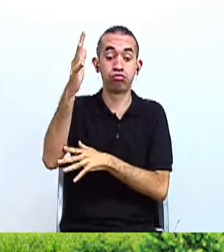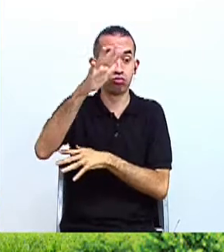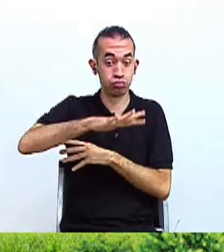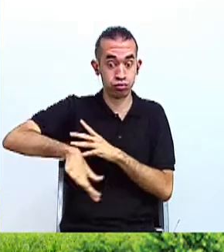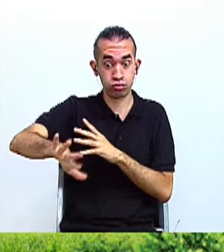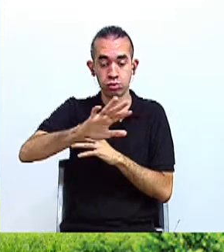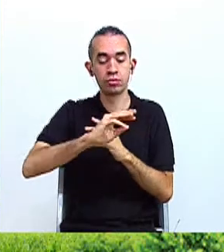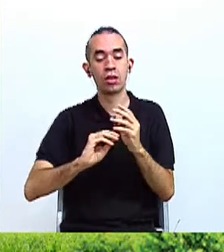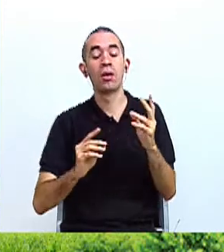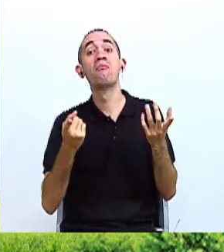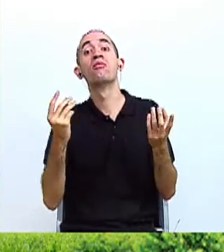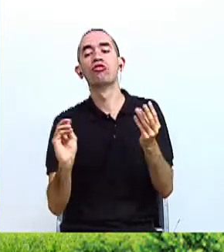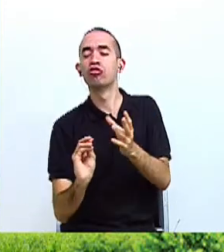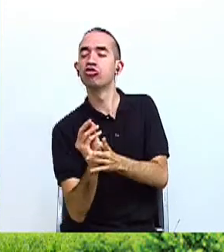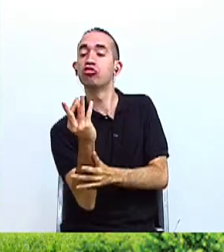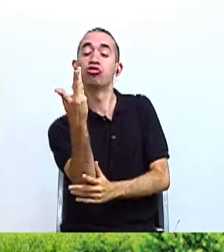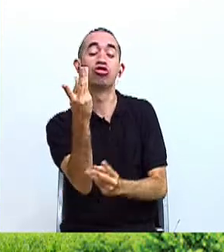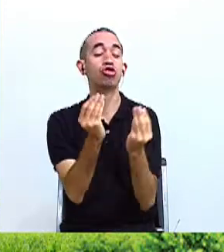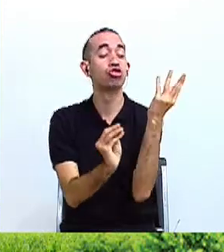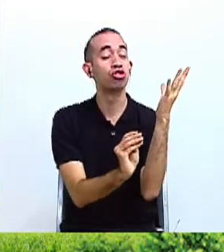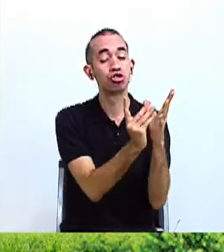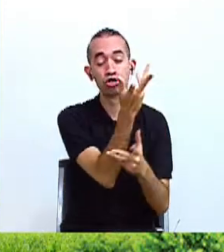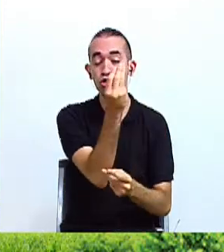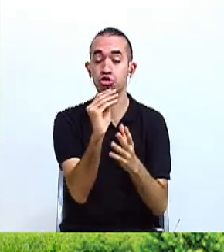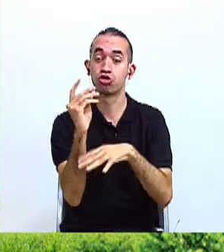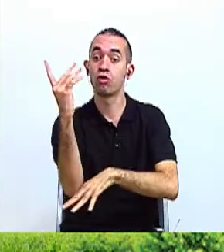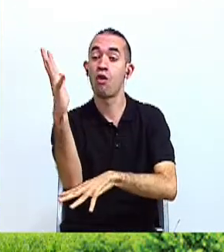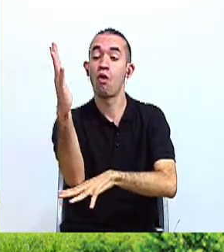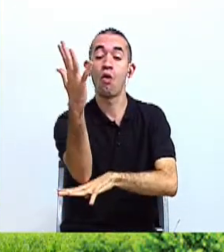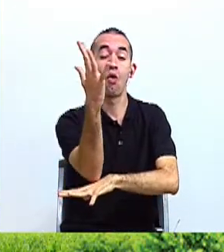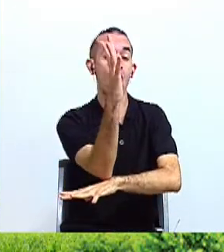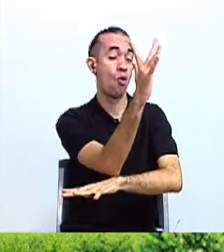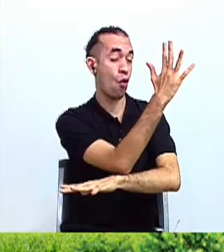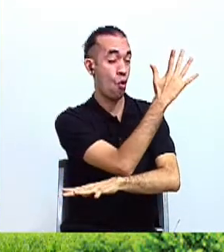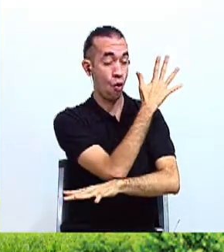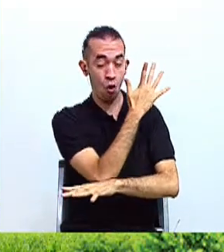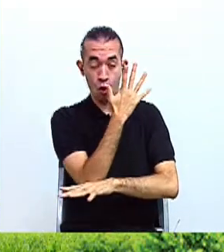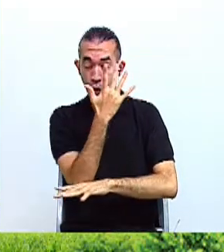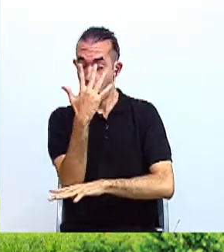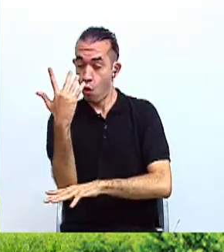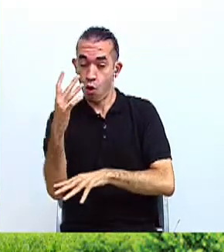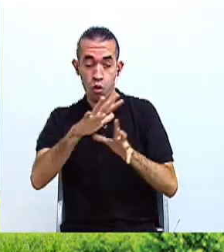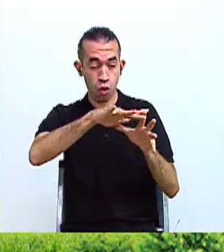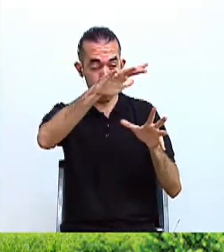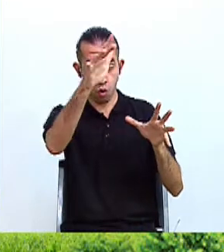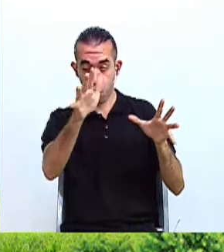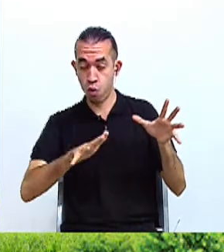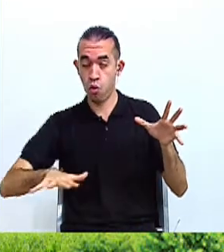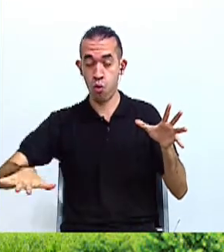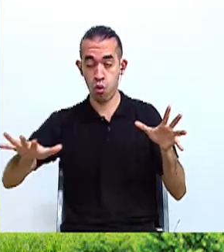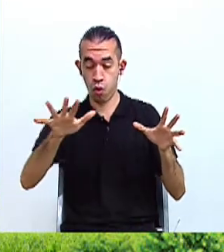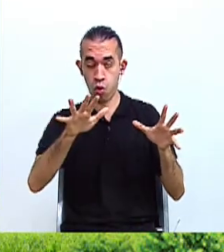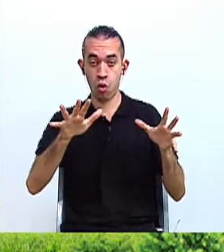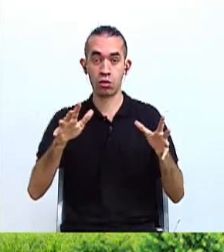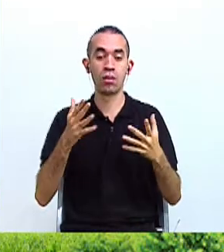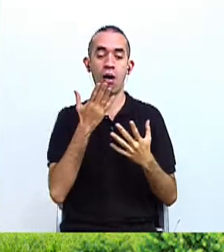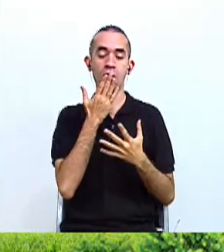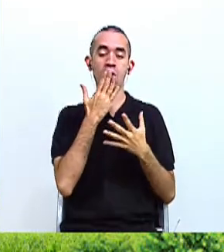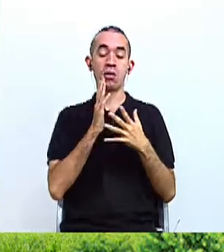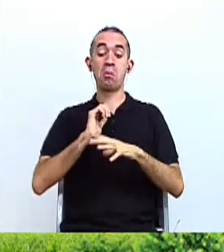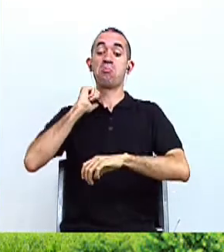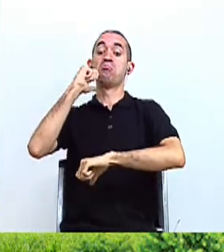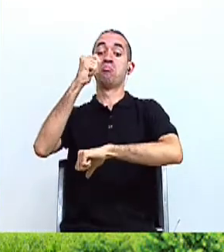boscosa extraordinaria que caracterizaba a nuestro país en esos momentos, les permitió a ellos desarrollar sus núcleos urbanos,